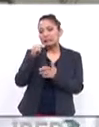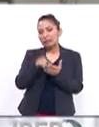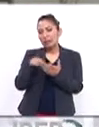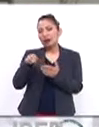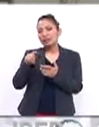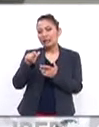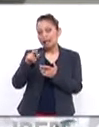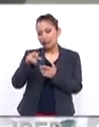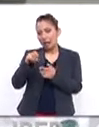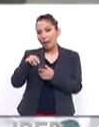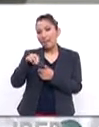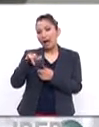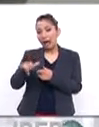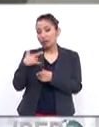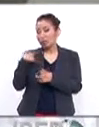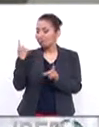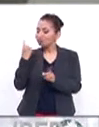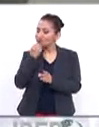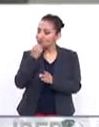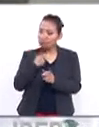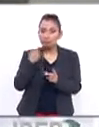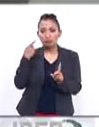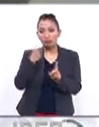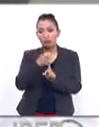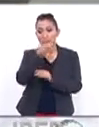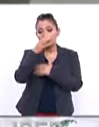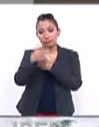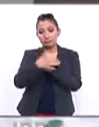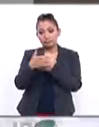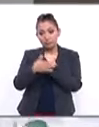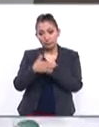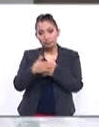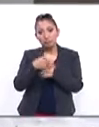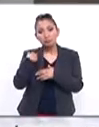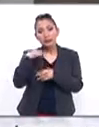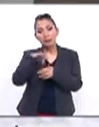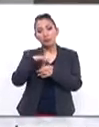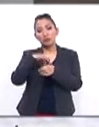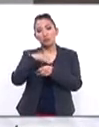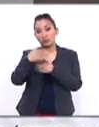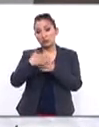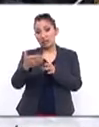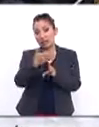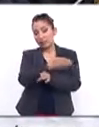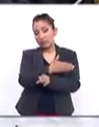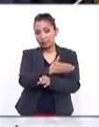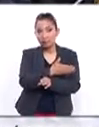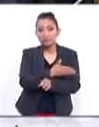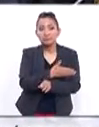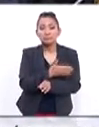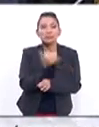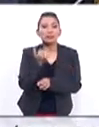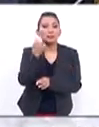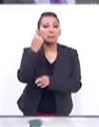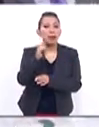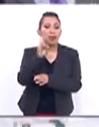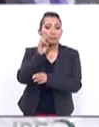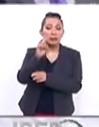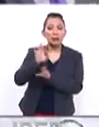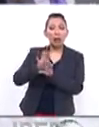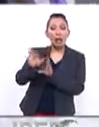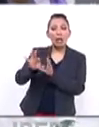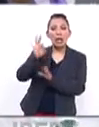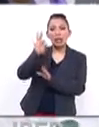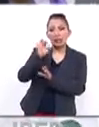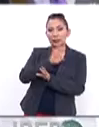que Teresa también va a tener que valorar de manera unilateral un llamado para unas elecciones legislativas tempranas y valorar qué opción